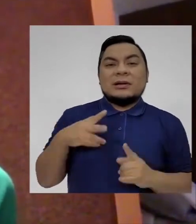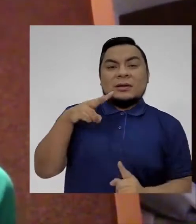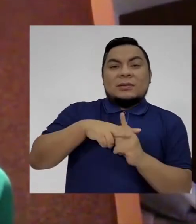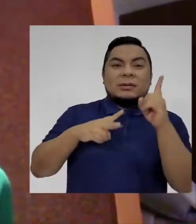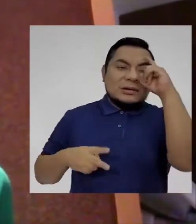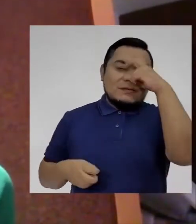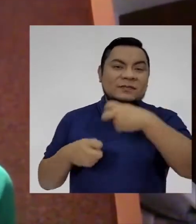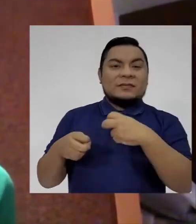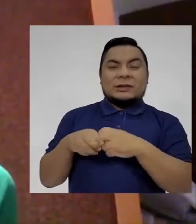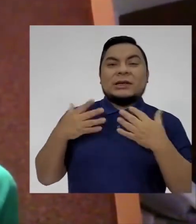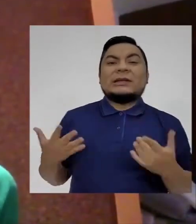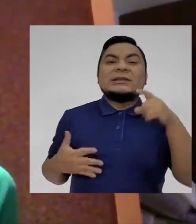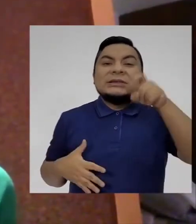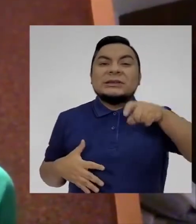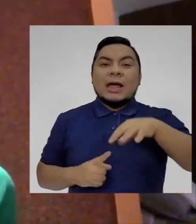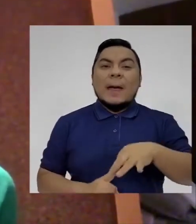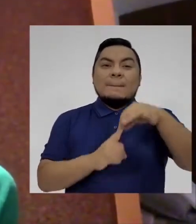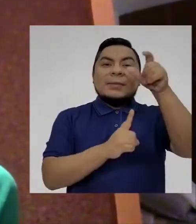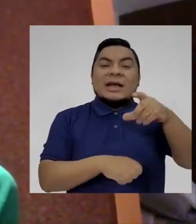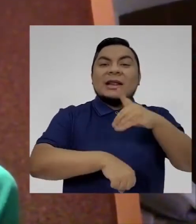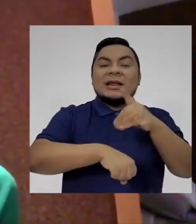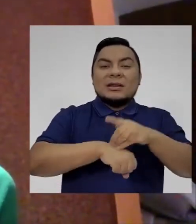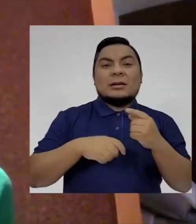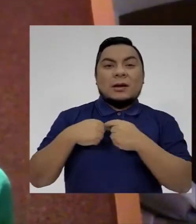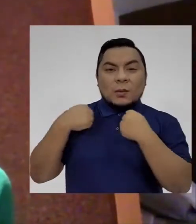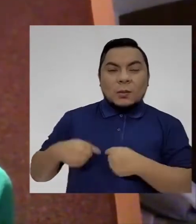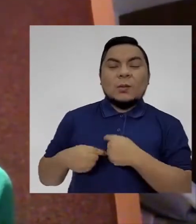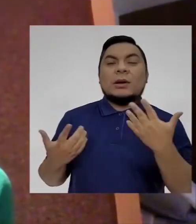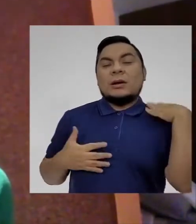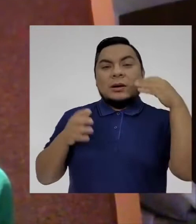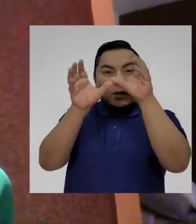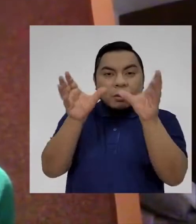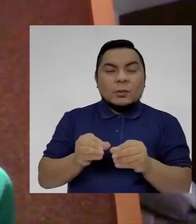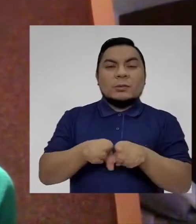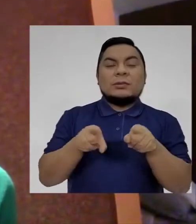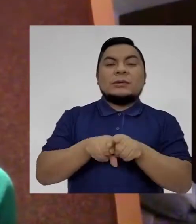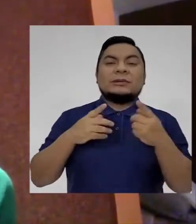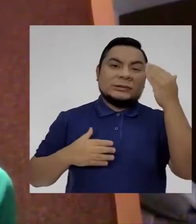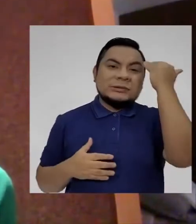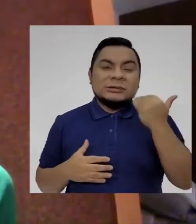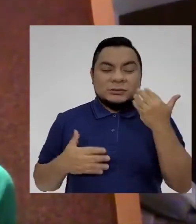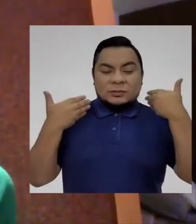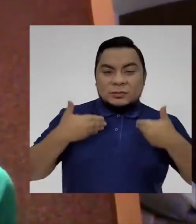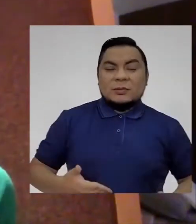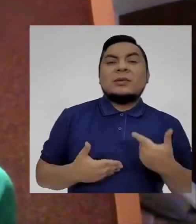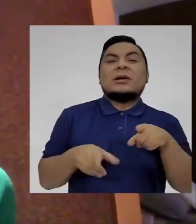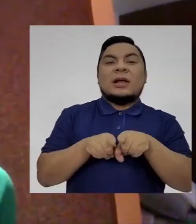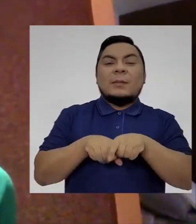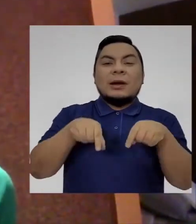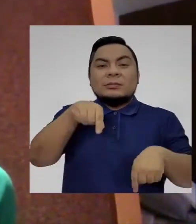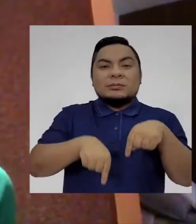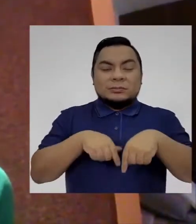complicaciones. Entonces necesitas especialistas en cardiología, en neumología, en endocrinología, en